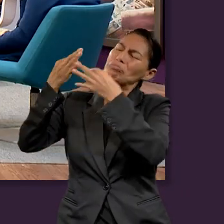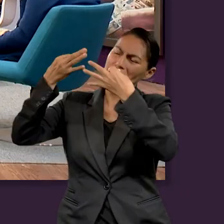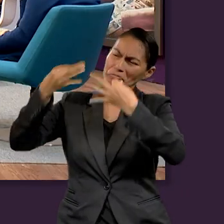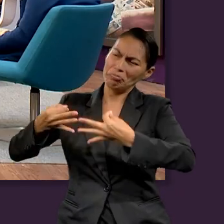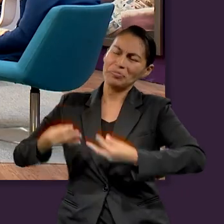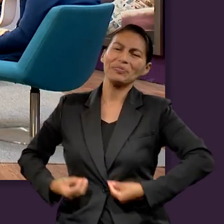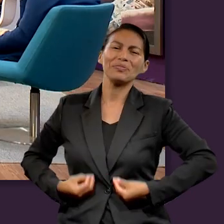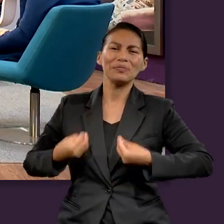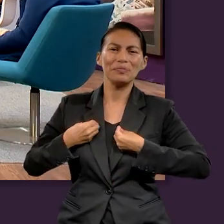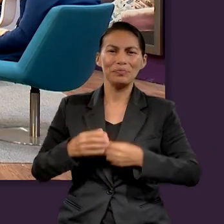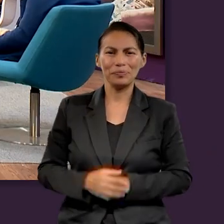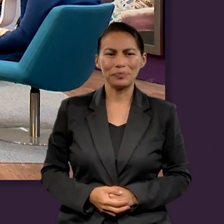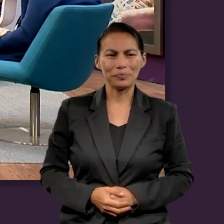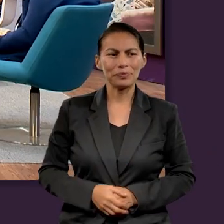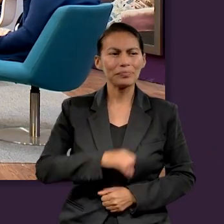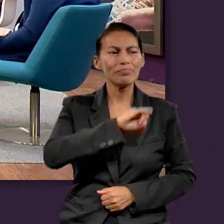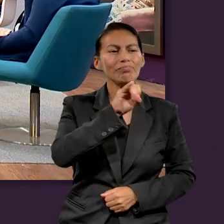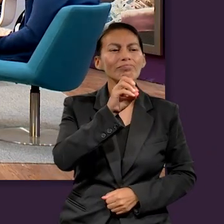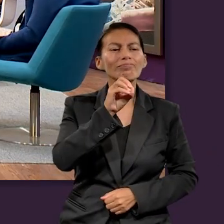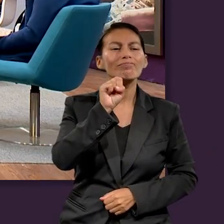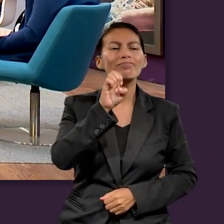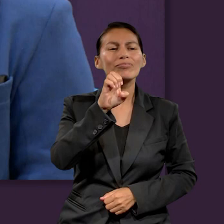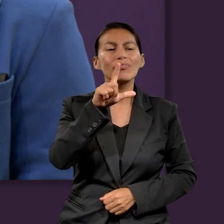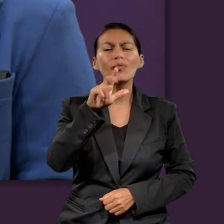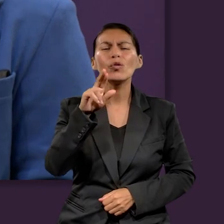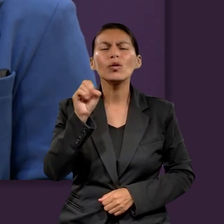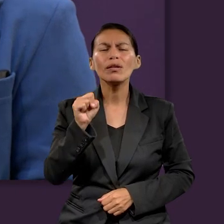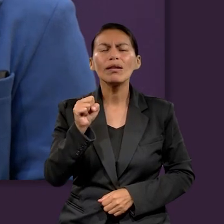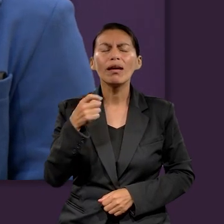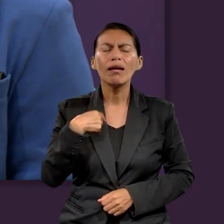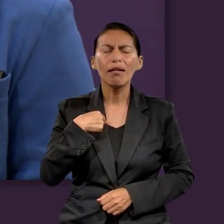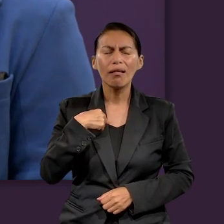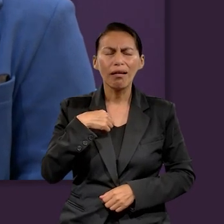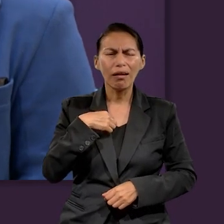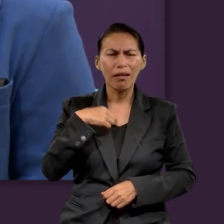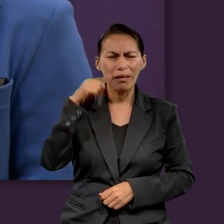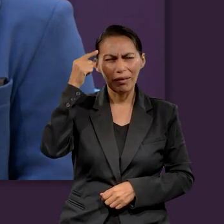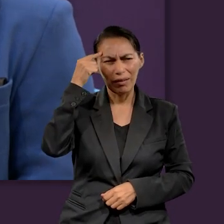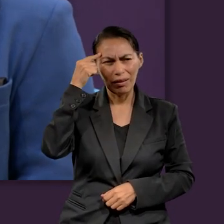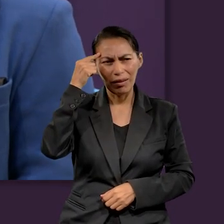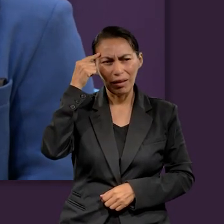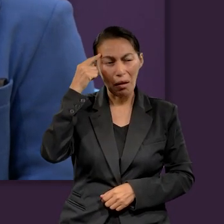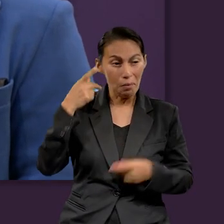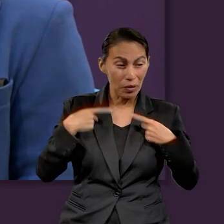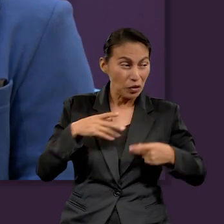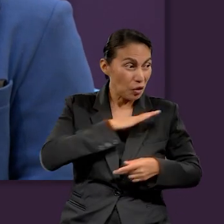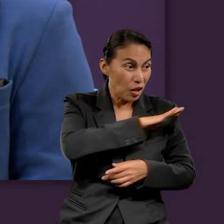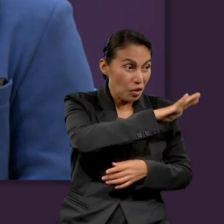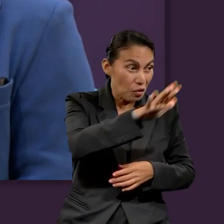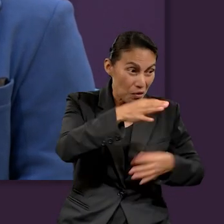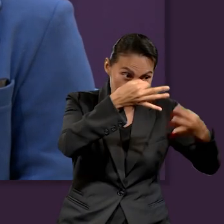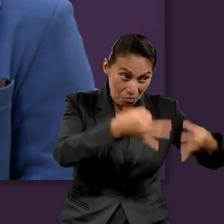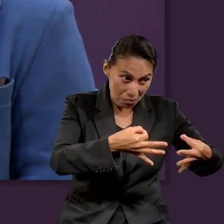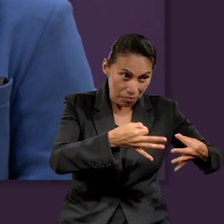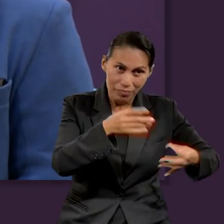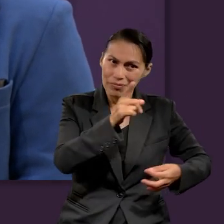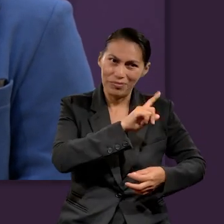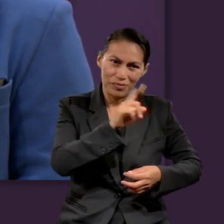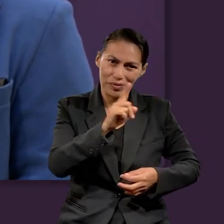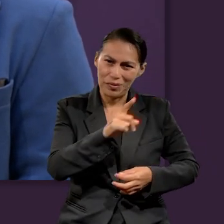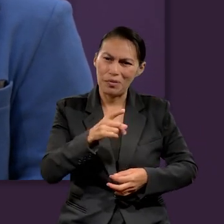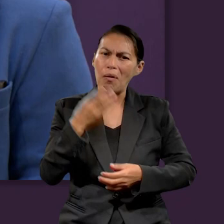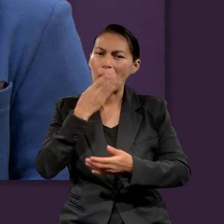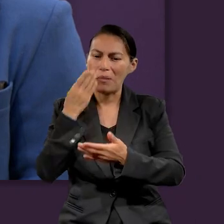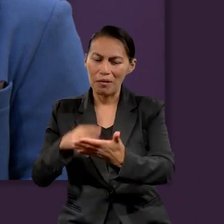y en la esperanza que tenemos en el Señor. José Luis. Me quedo con la mayoría, pues, no siempre tiene la razón. La palabra sí.